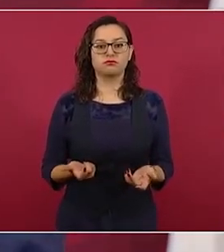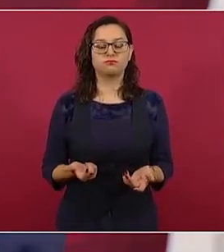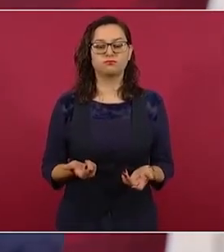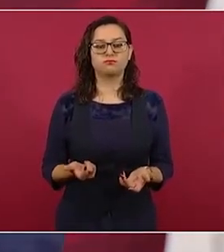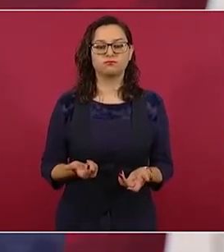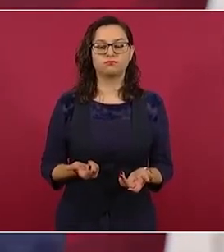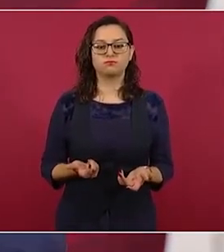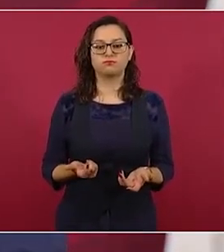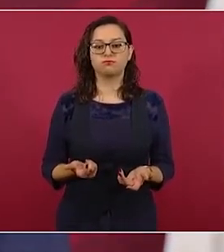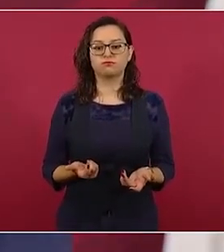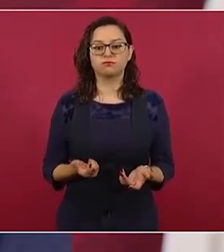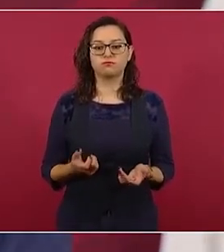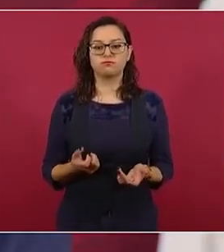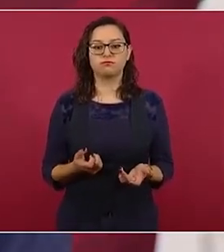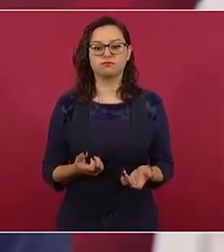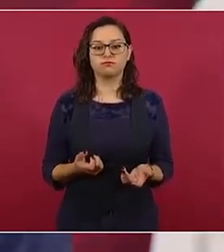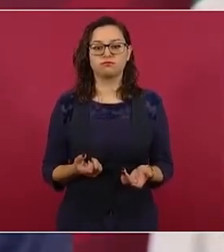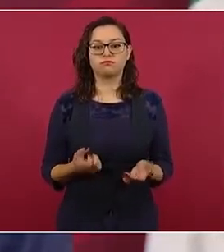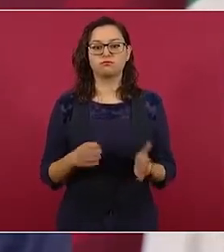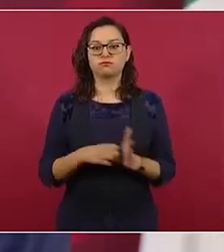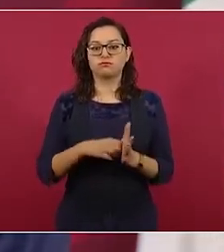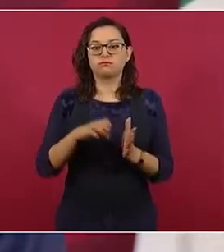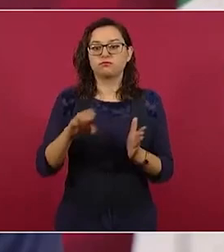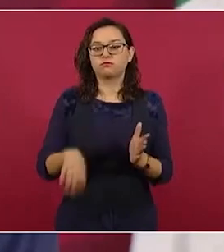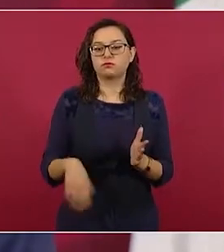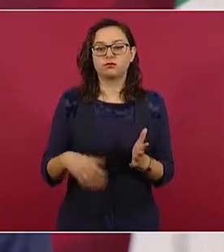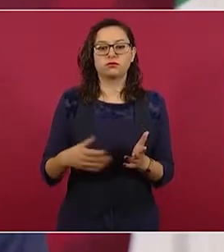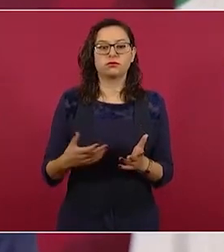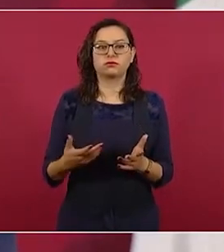un fin de semana, un domingo aumentara